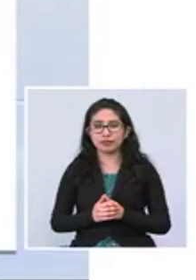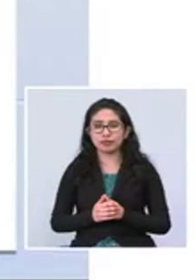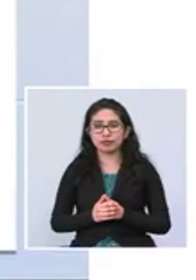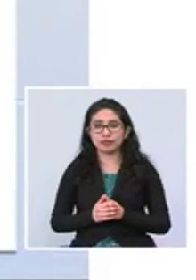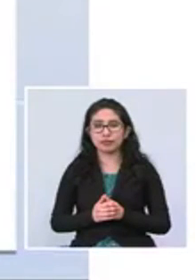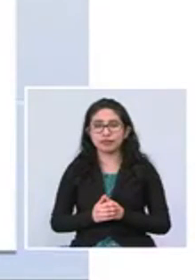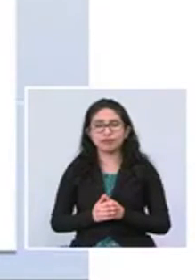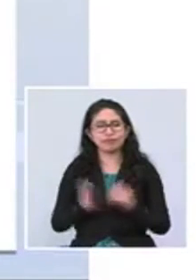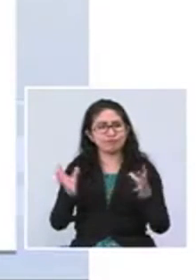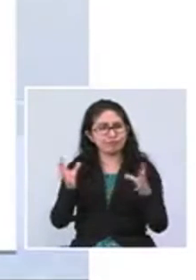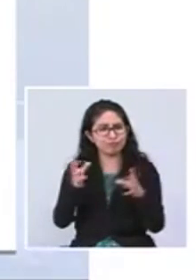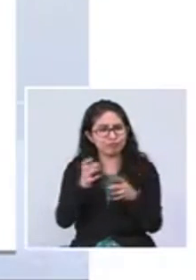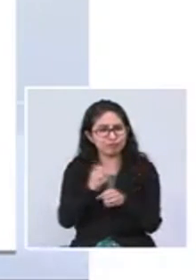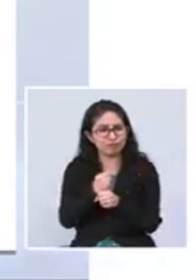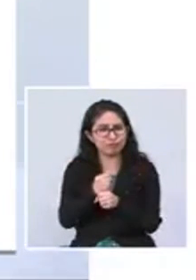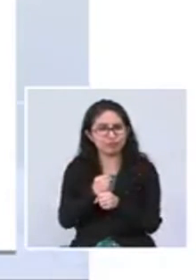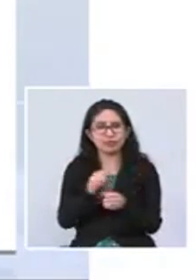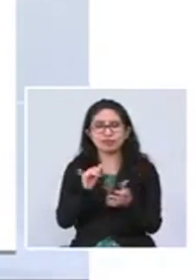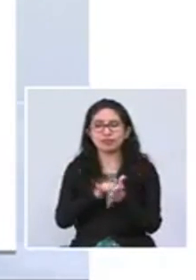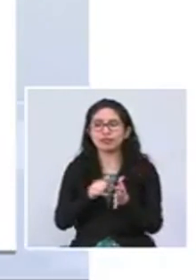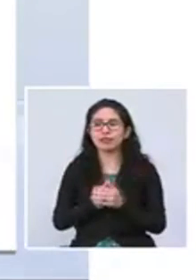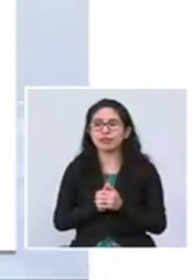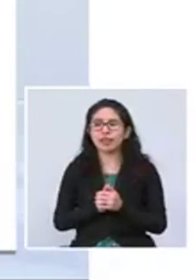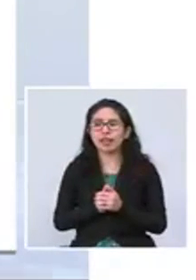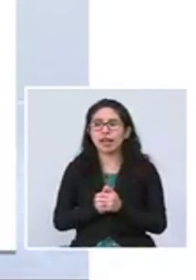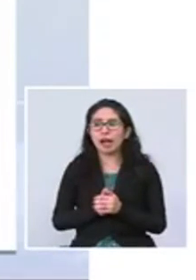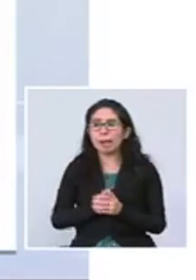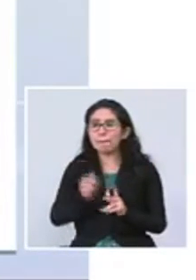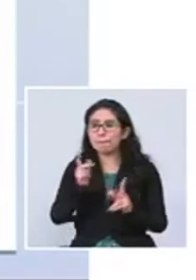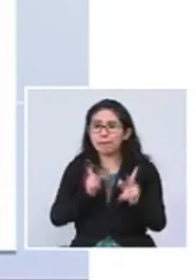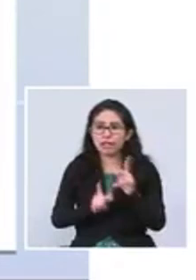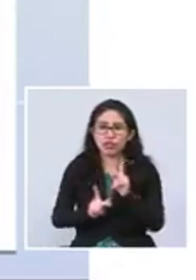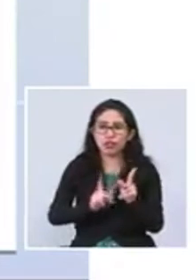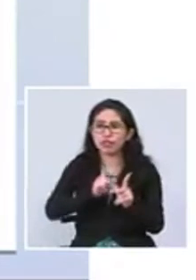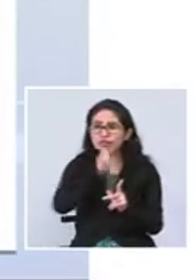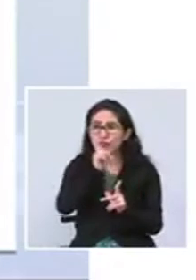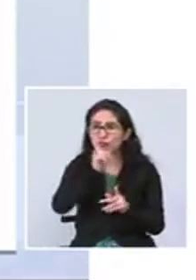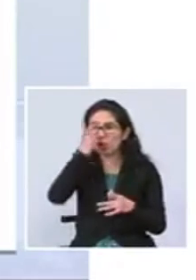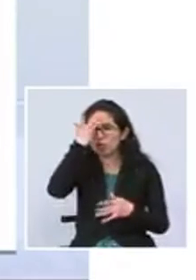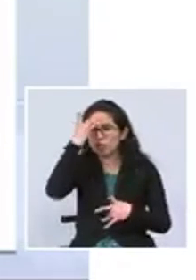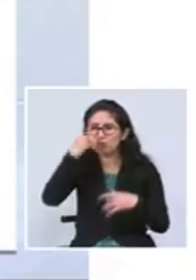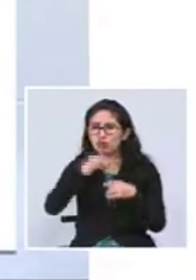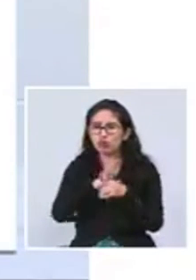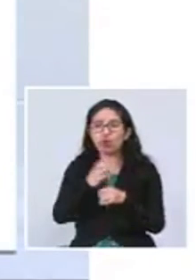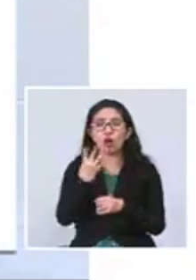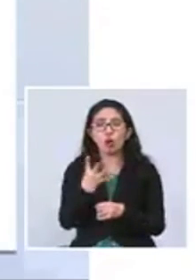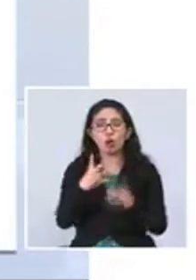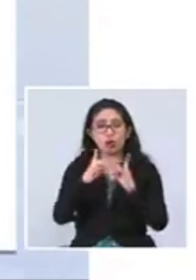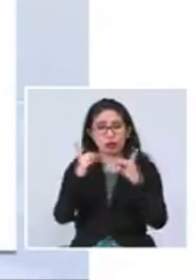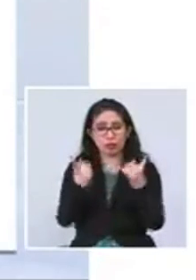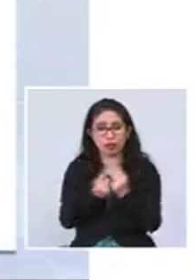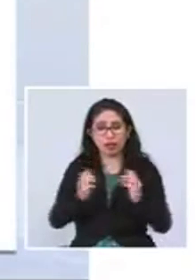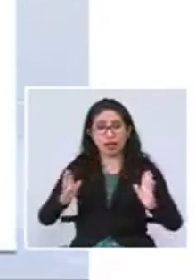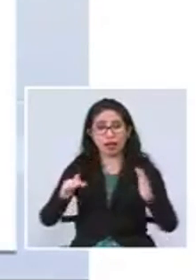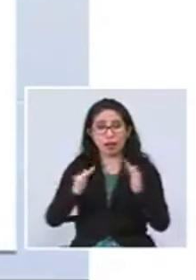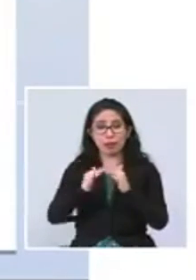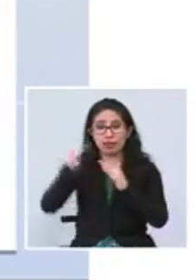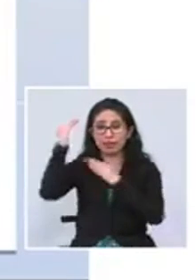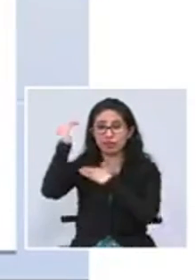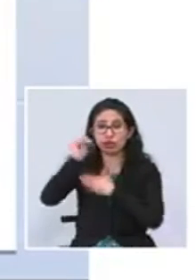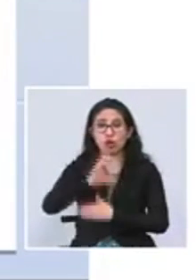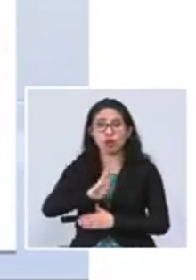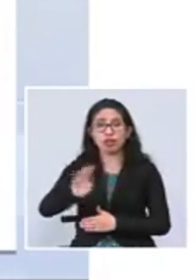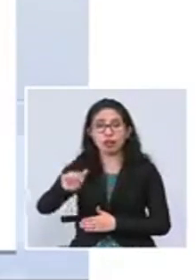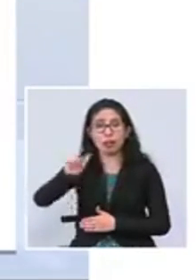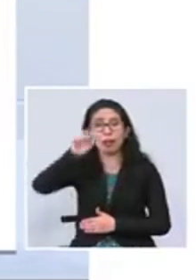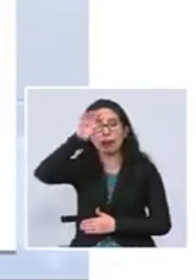En resumen observamos que la mayor cantidad de casos confirmados están en cuatro departamentos La Paz, Santa Cruz, Cochabamba